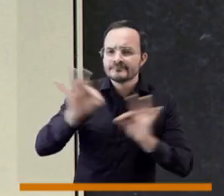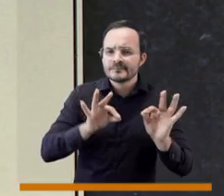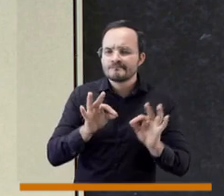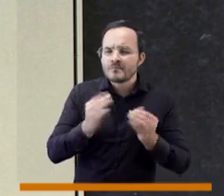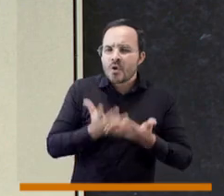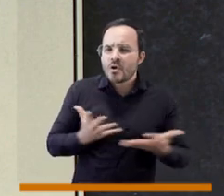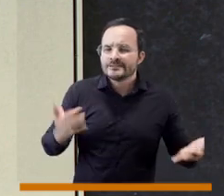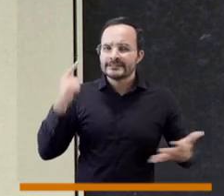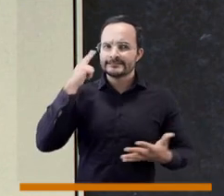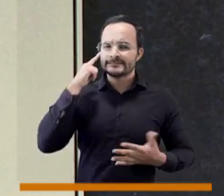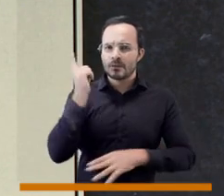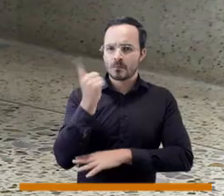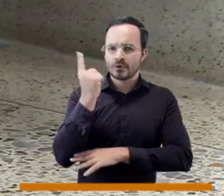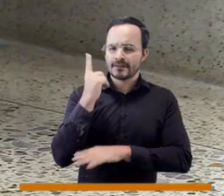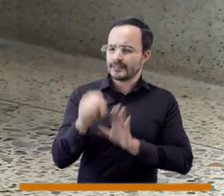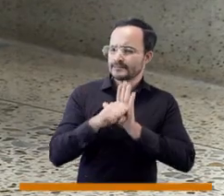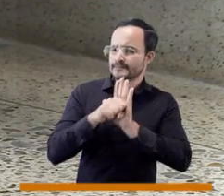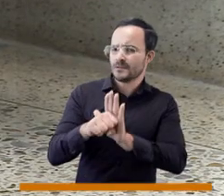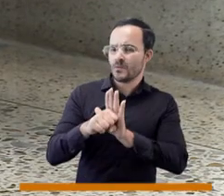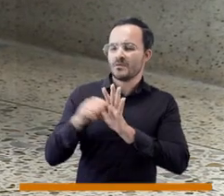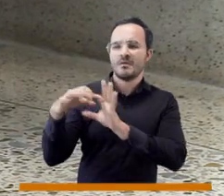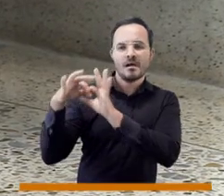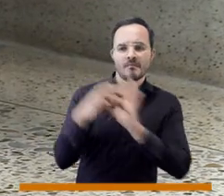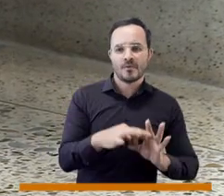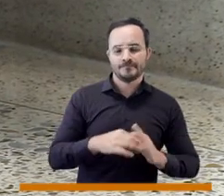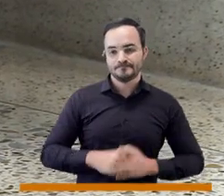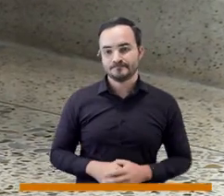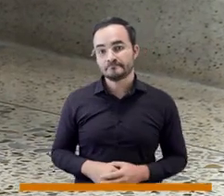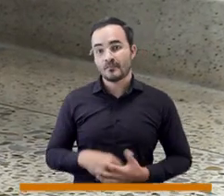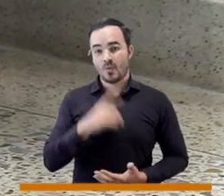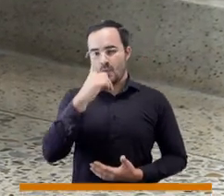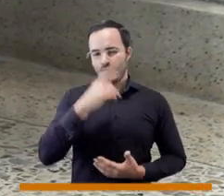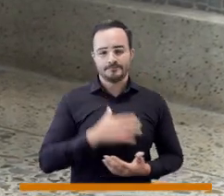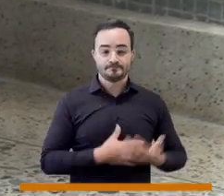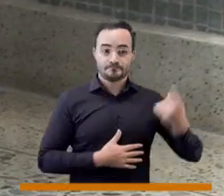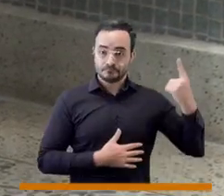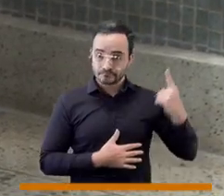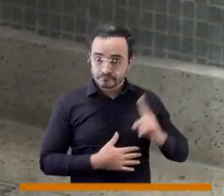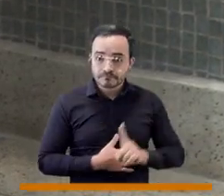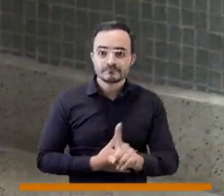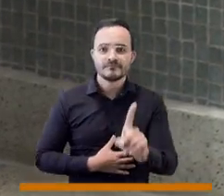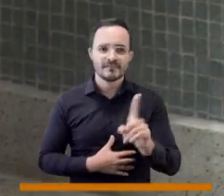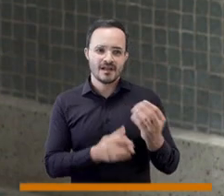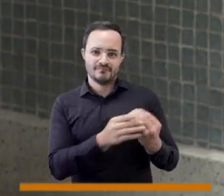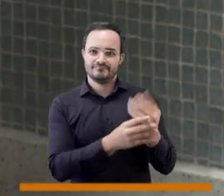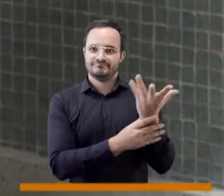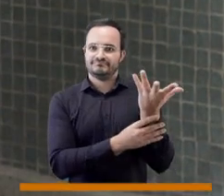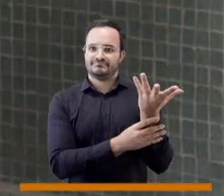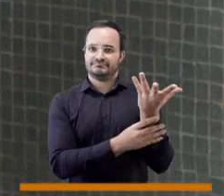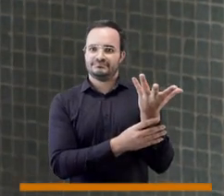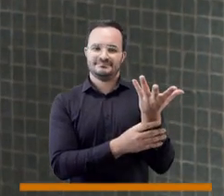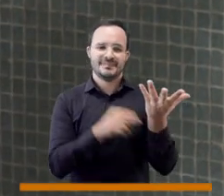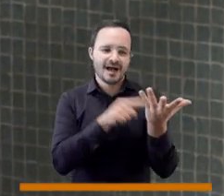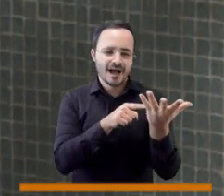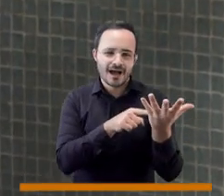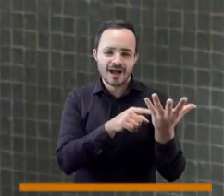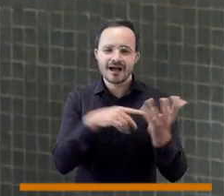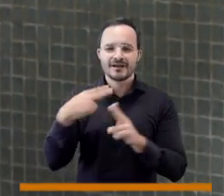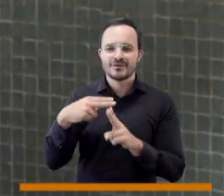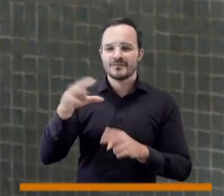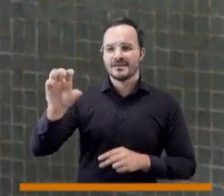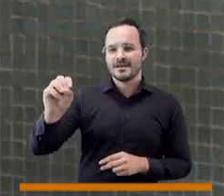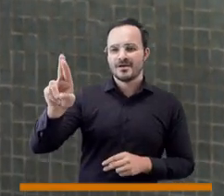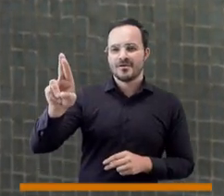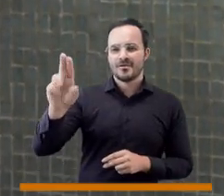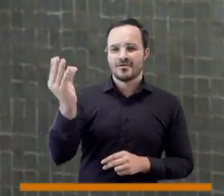el círculo político trae en sí. Uno de esas, por ejemplo, al ingresar es la orquídea, que es un